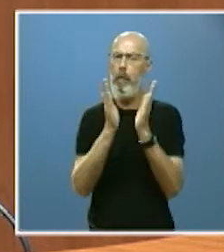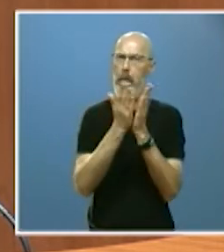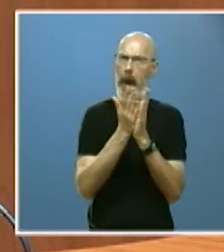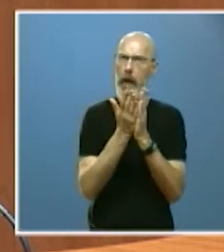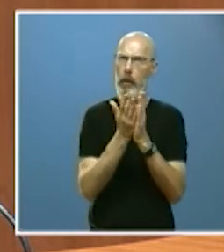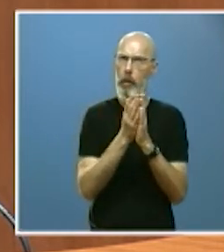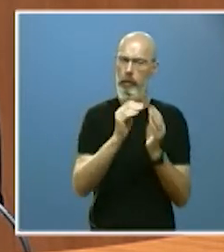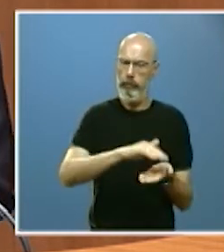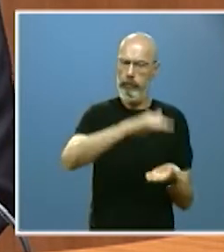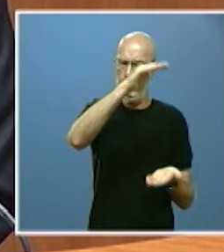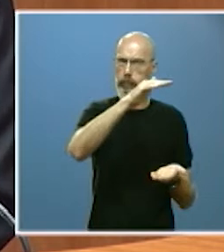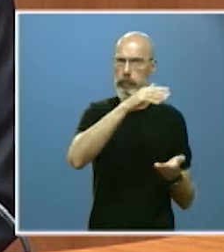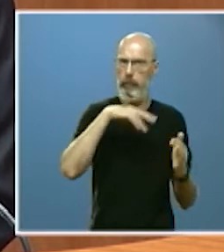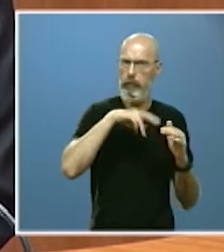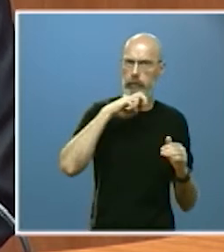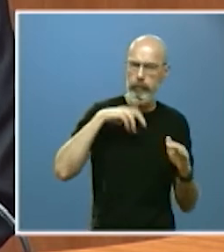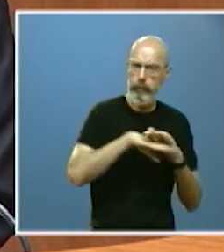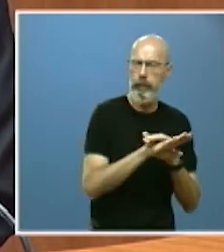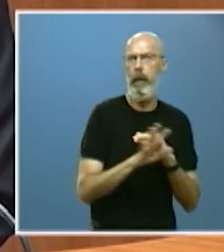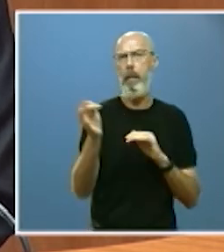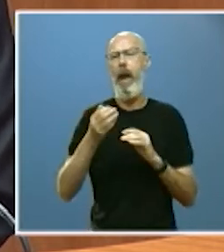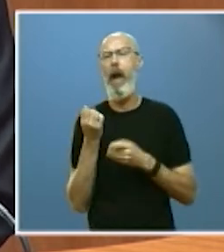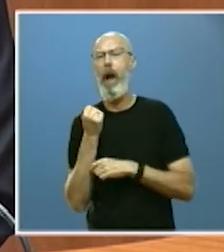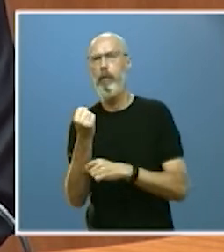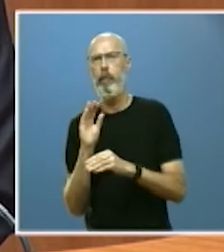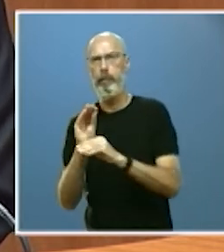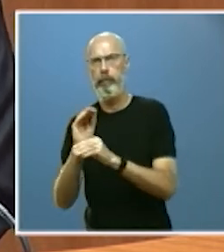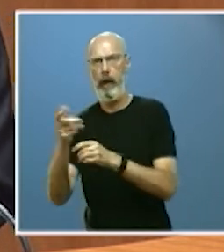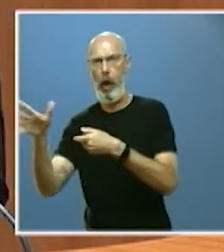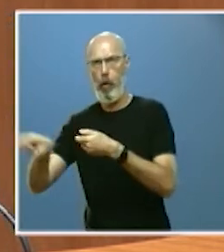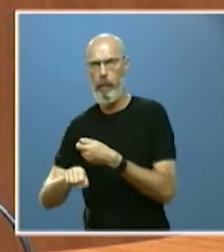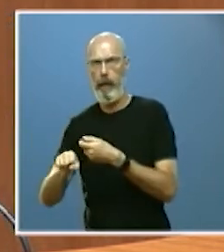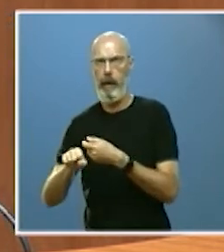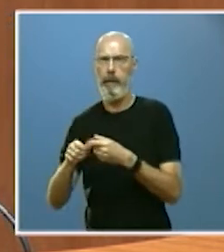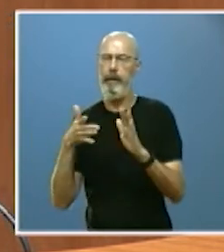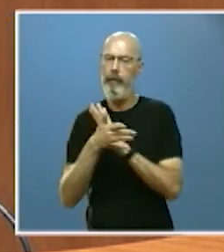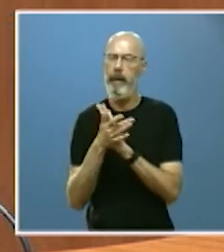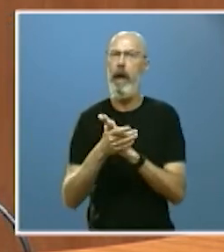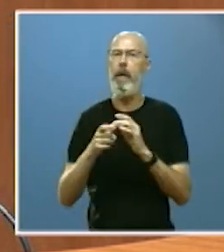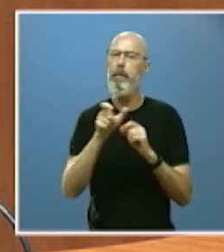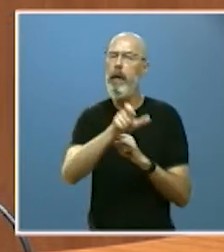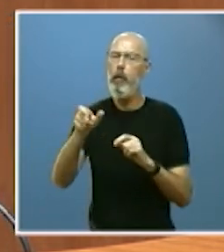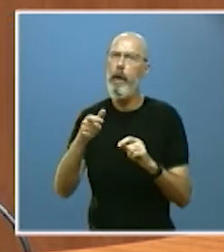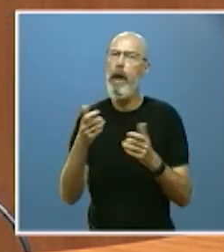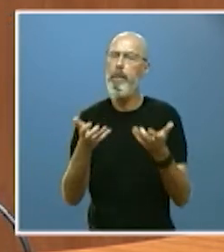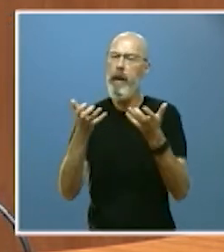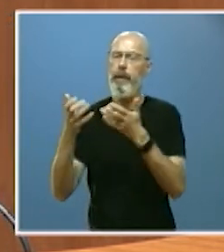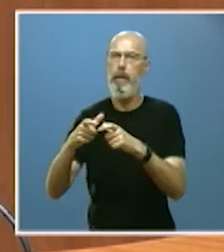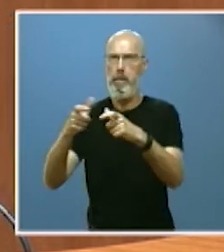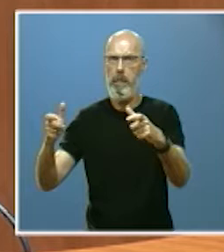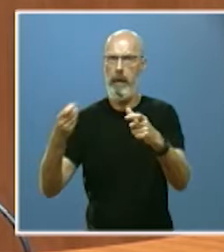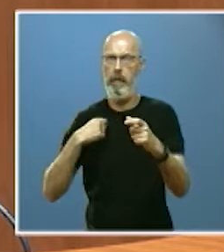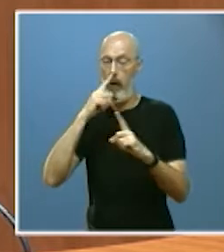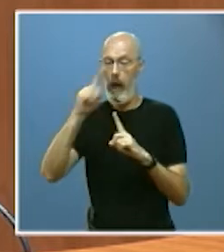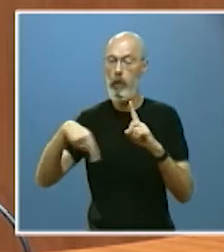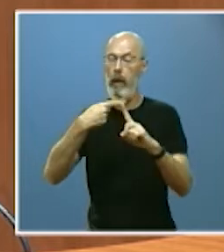con ello hemos agilizado los apoyos y hemos ampliado los destinatarios el curso próximo tendrán derecho a la gratuidad de los